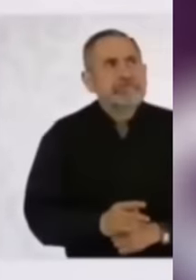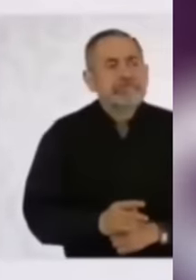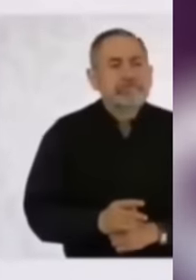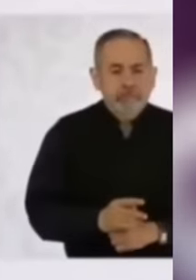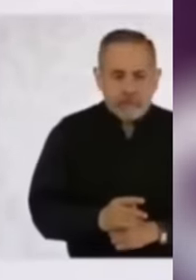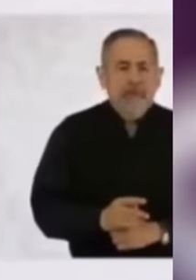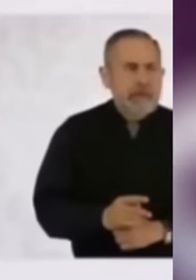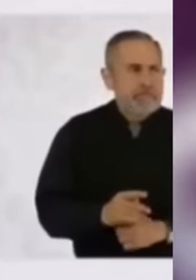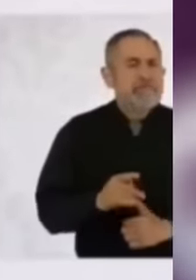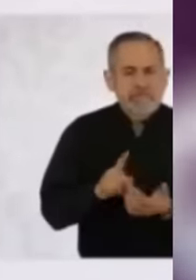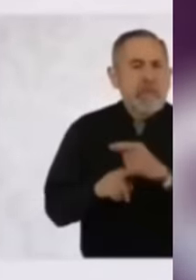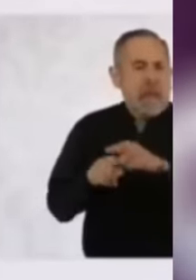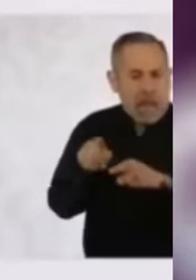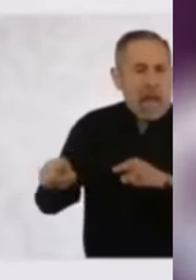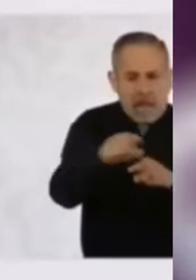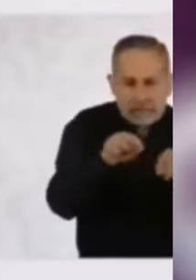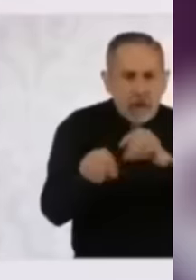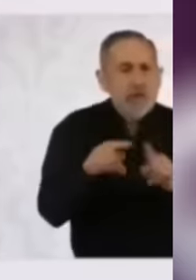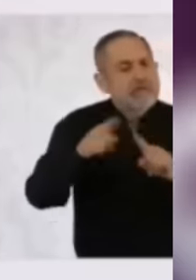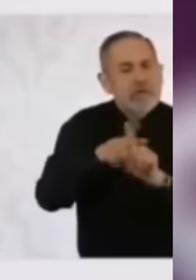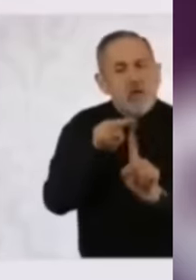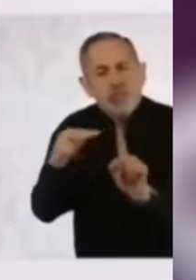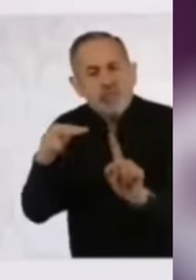diversas perspectivas.